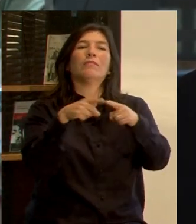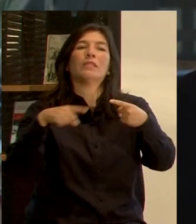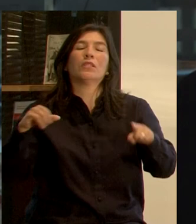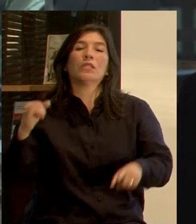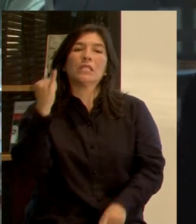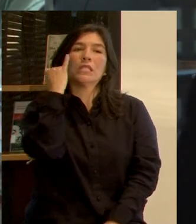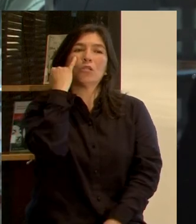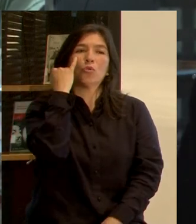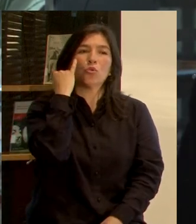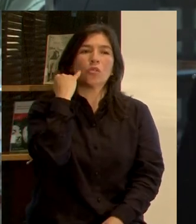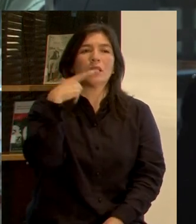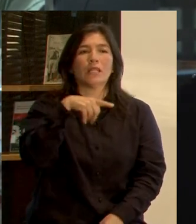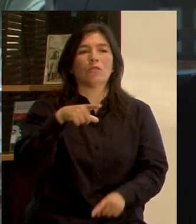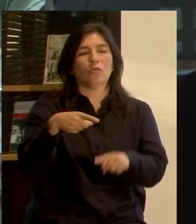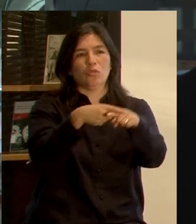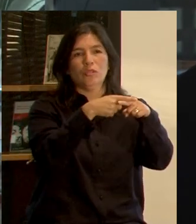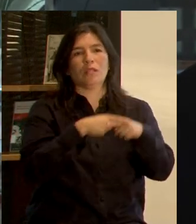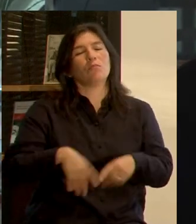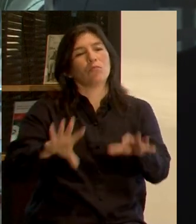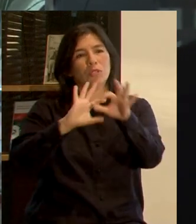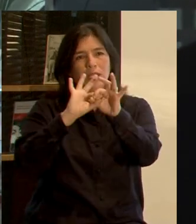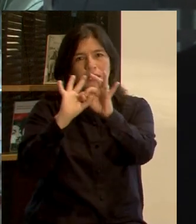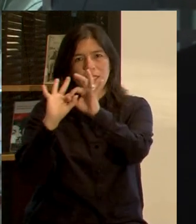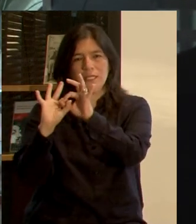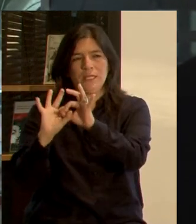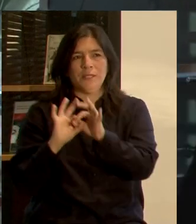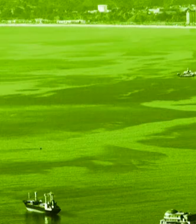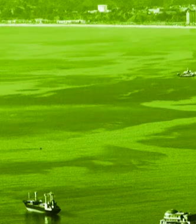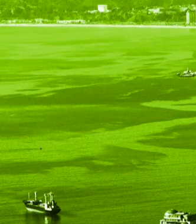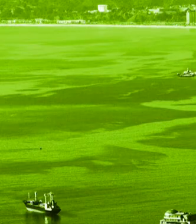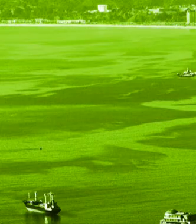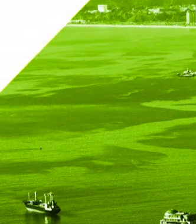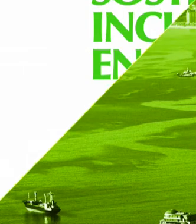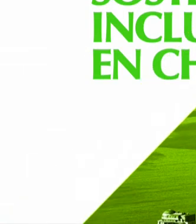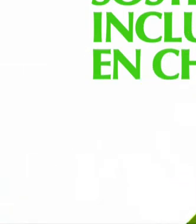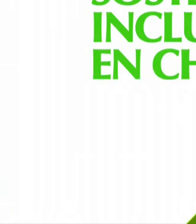instituciones de nuestra sociedad. Muchas gracias. Gracias.